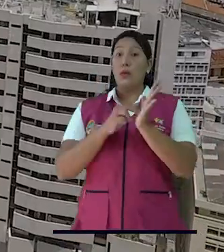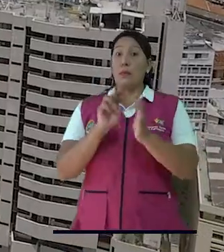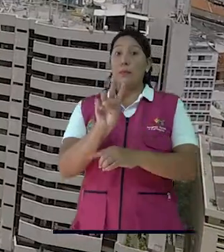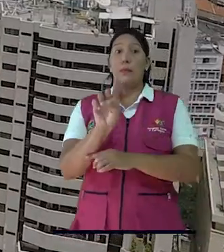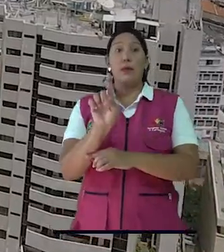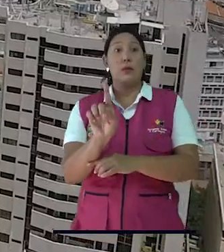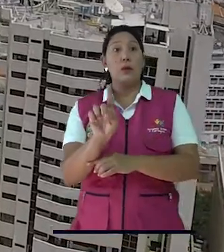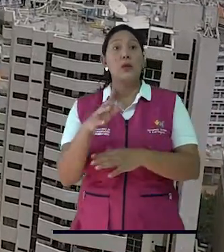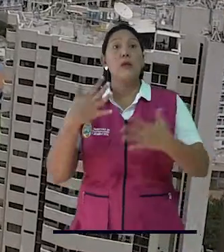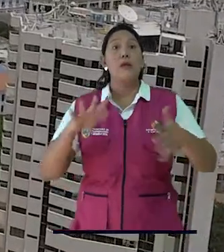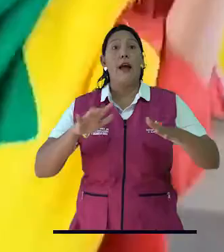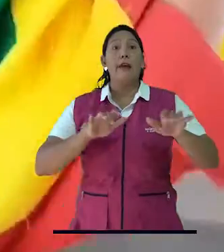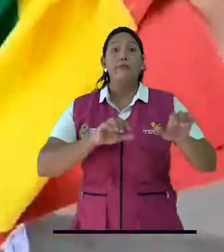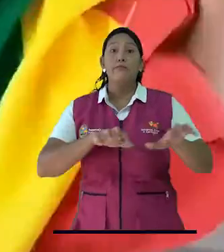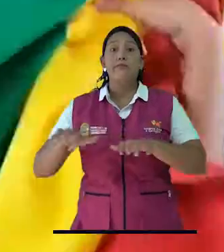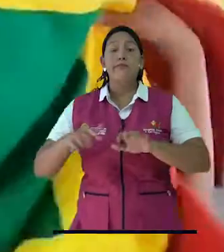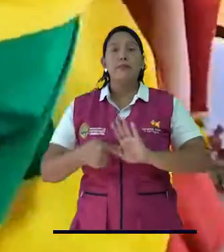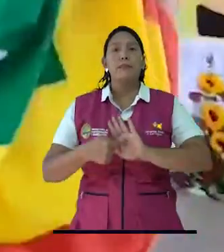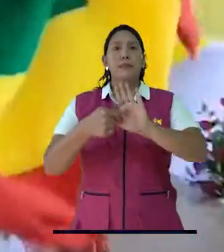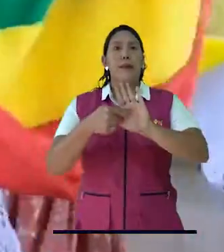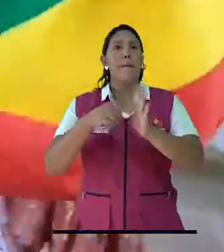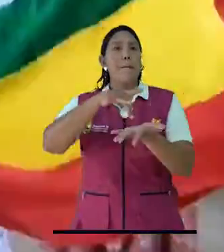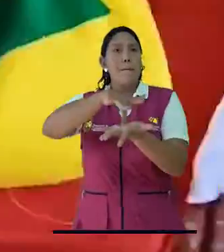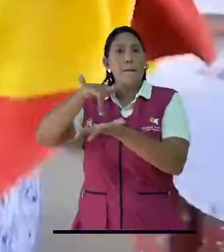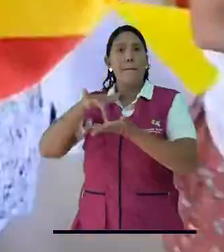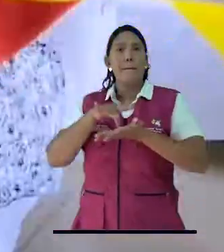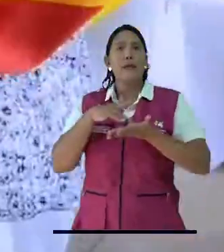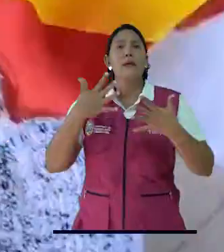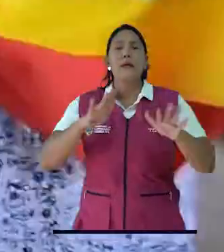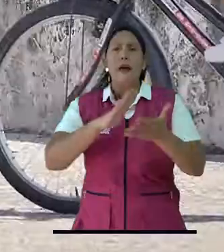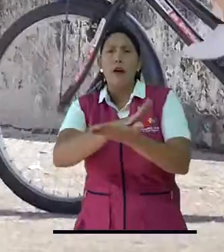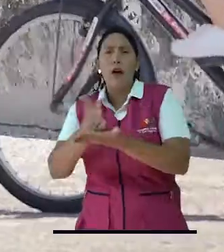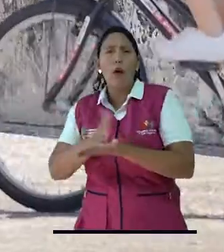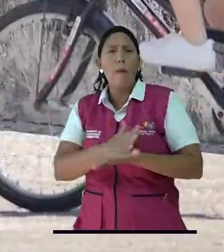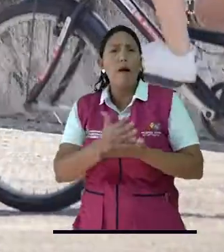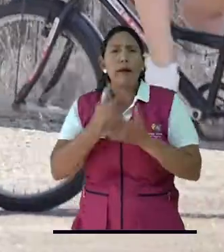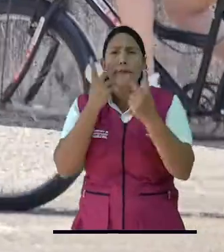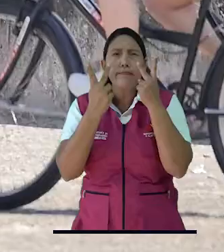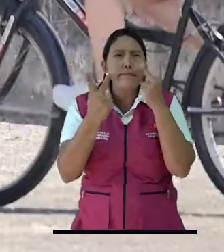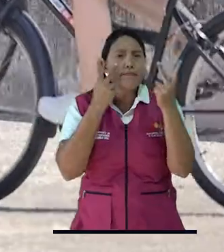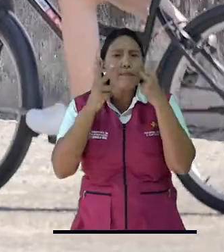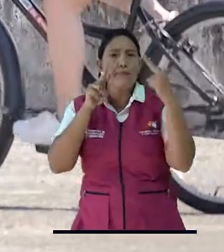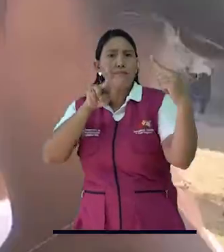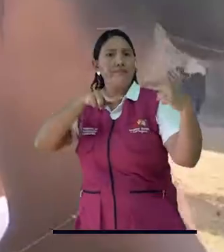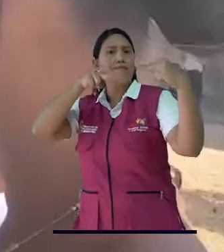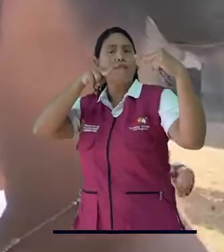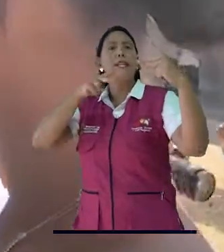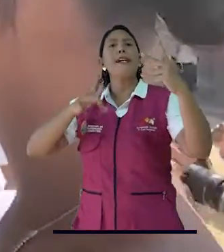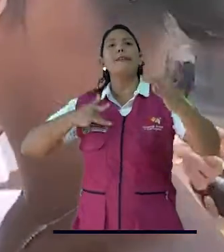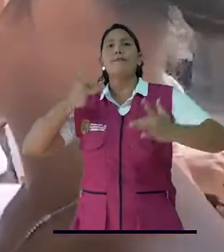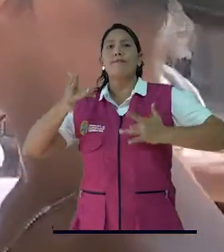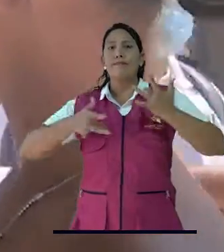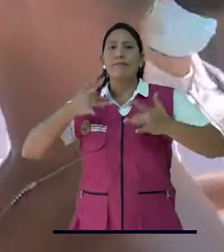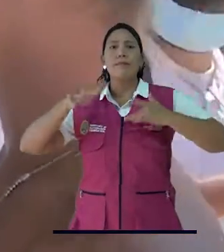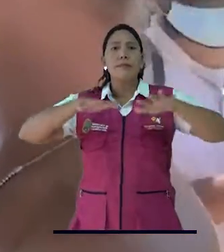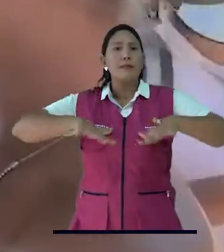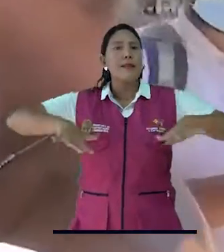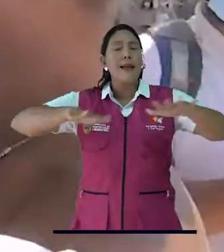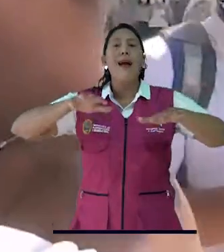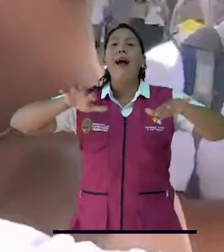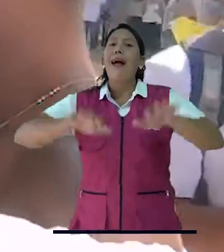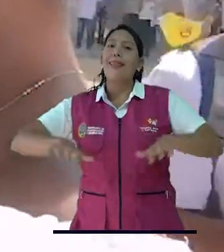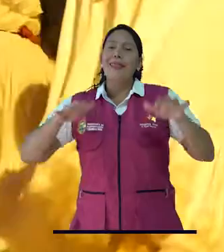En el 2021, Cartagena se reactivó en la presencialidad. Volvimos a compartir mirándonos a los ojos y